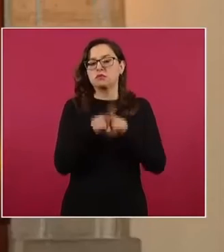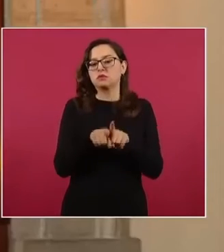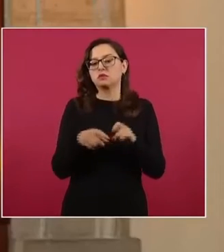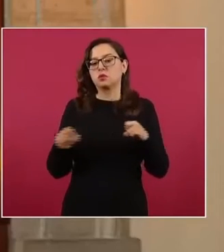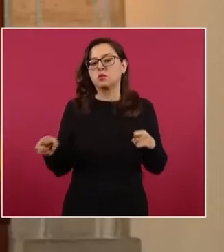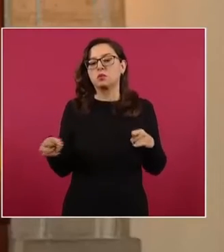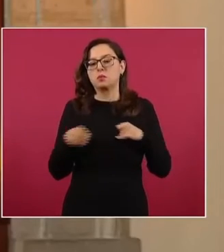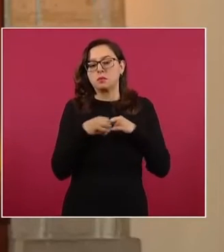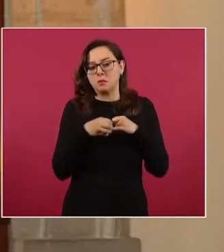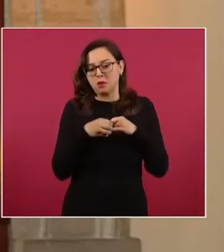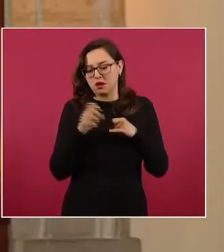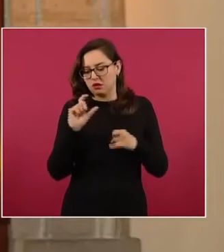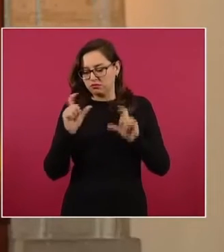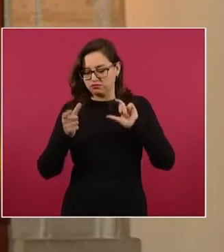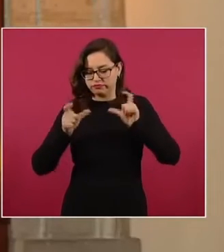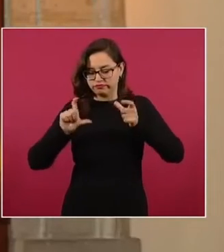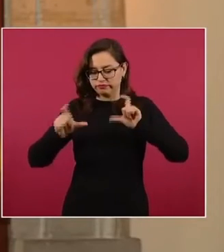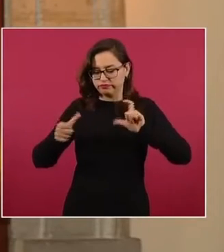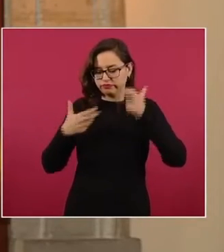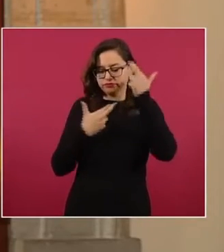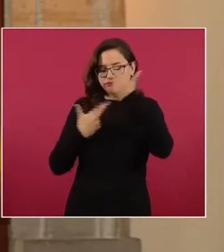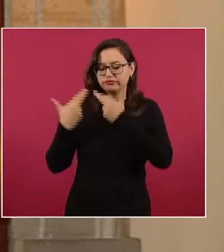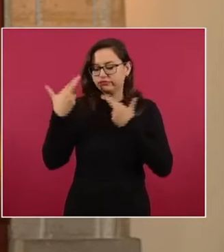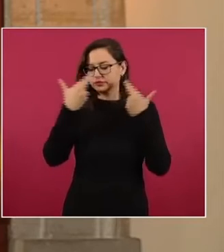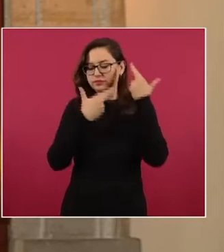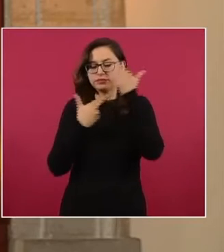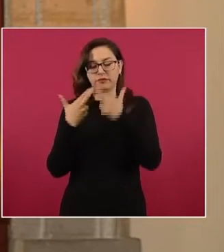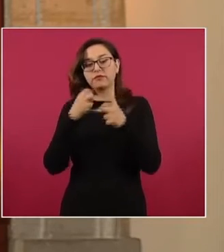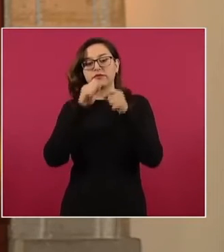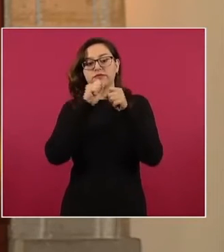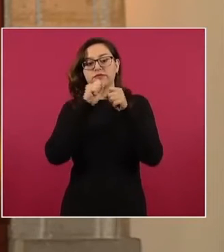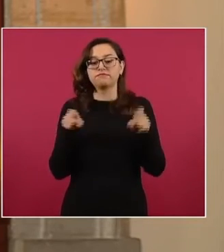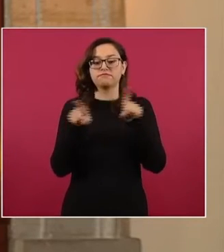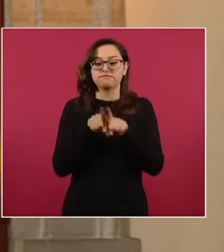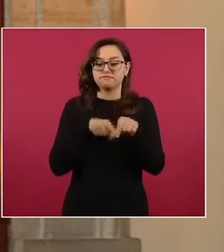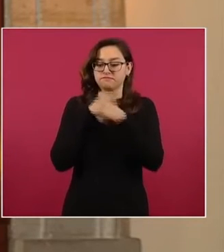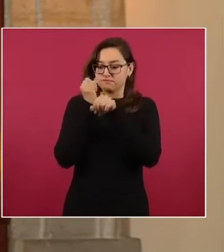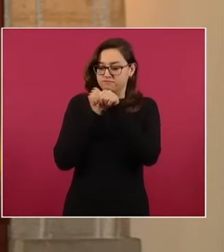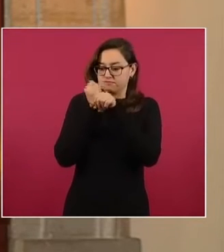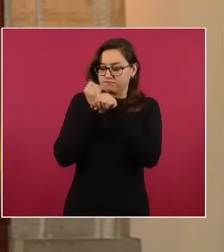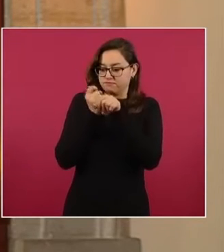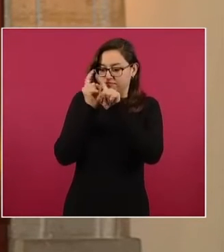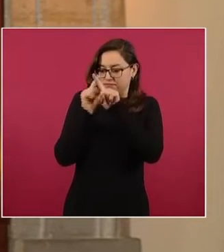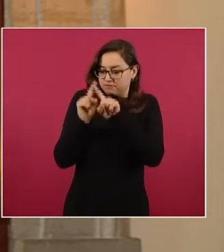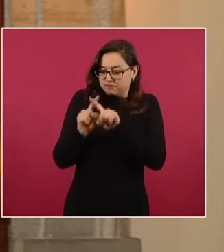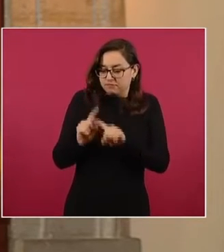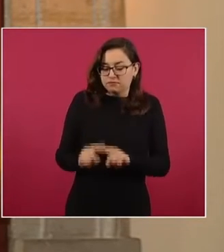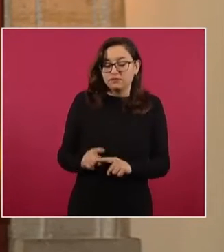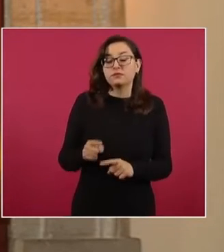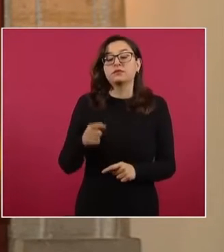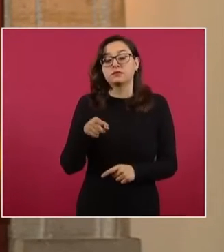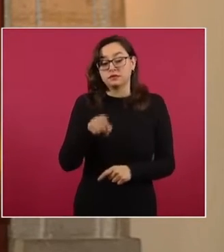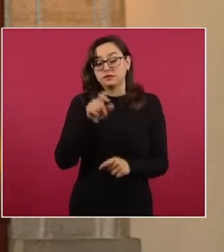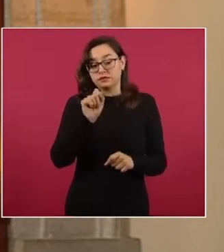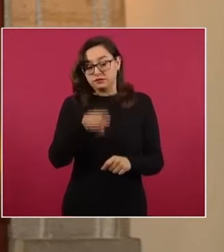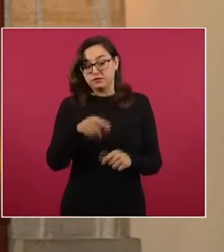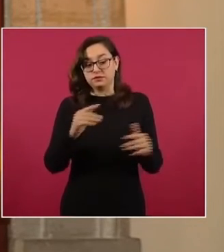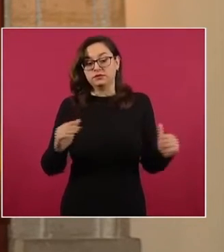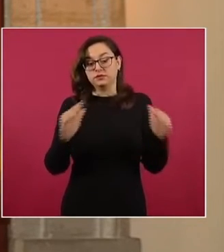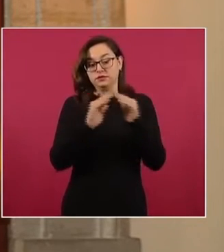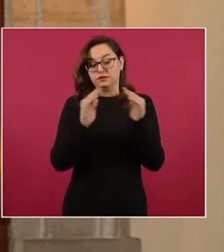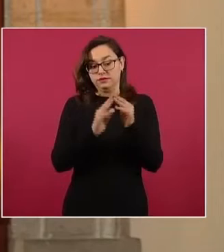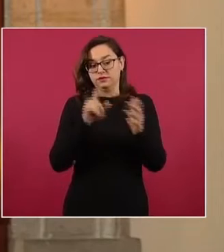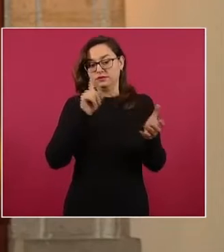entre otros, así como diferentes inspecciones y el cateo al domicilio donde encontraron los instrumentos del